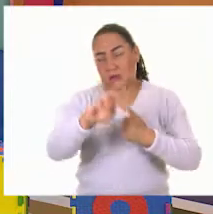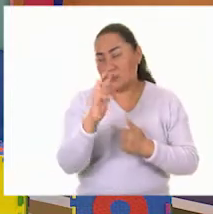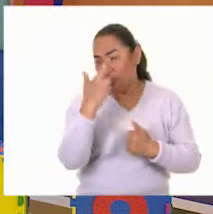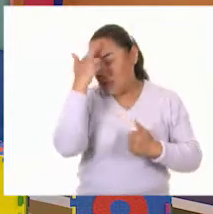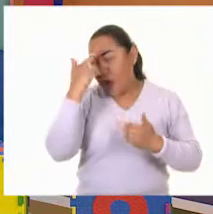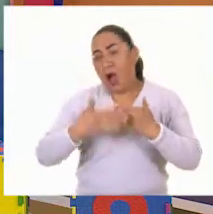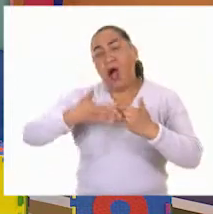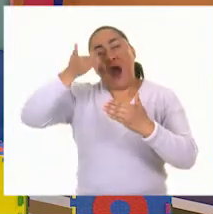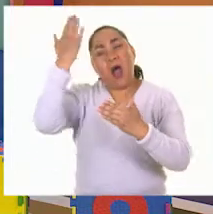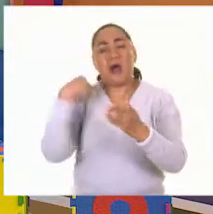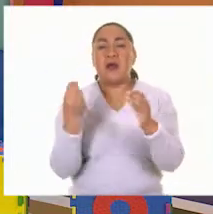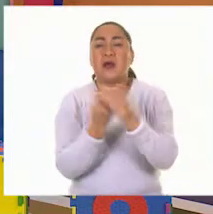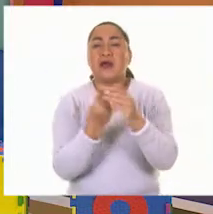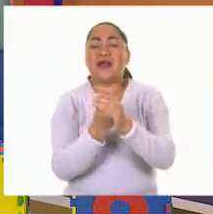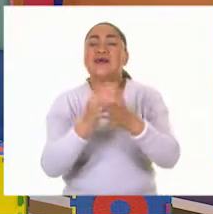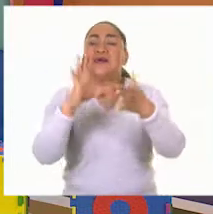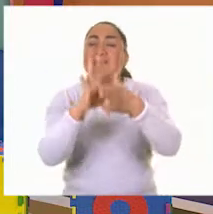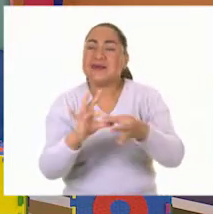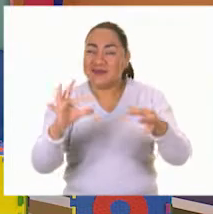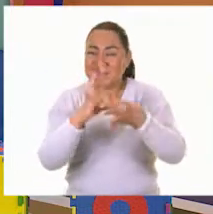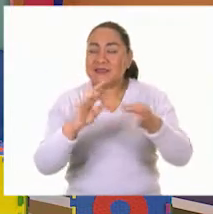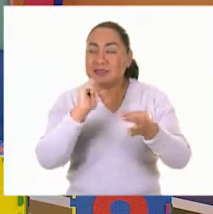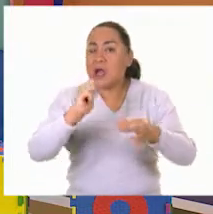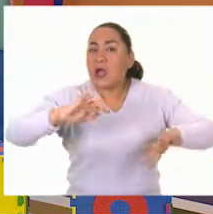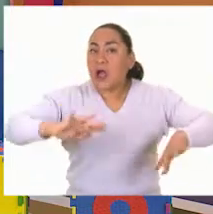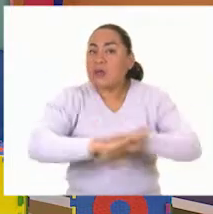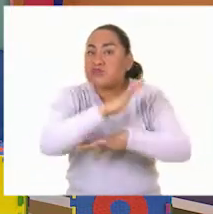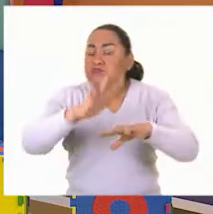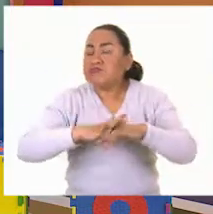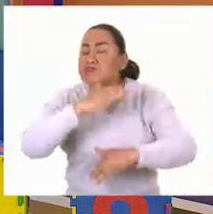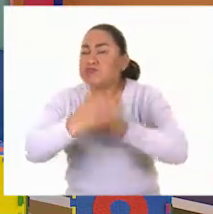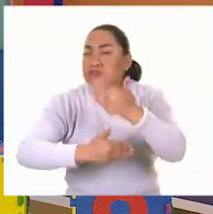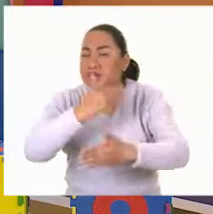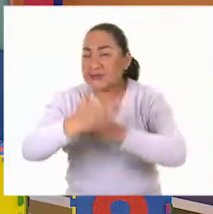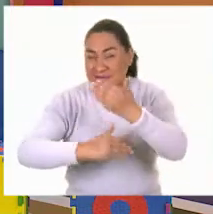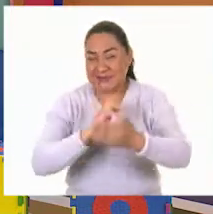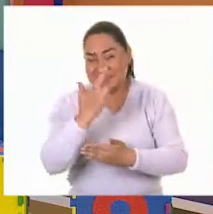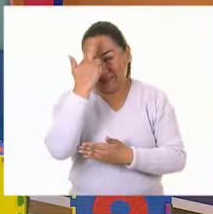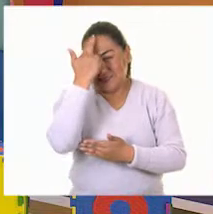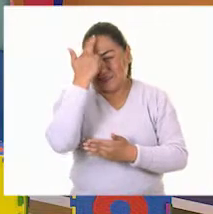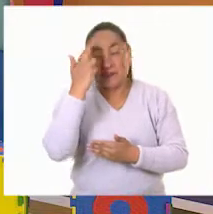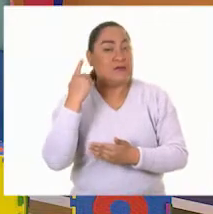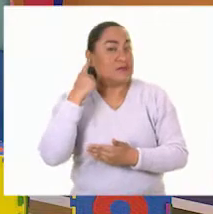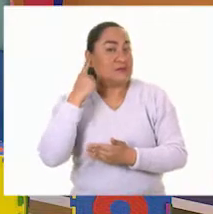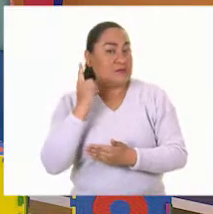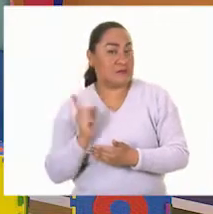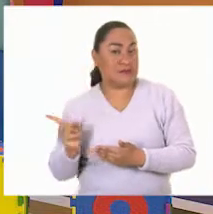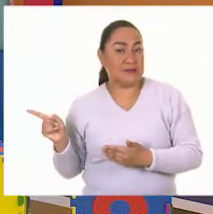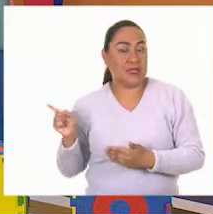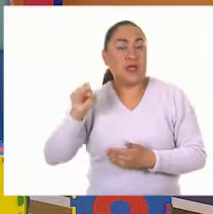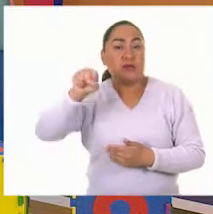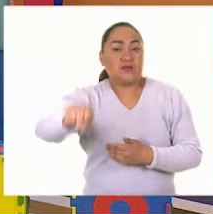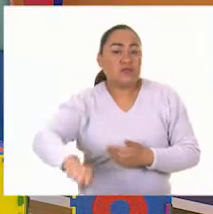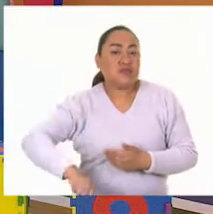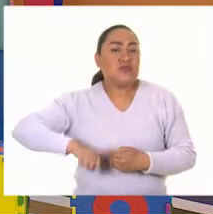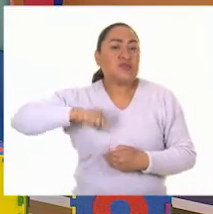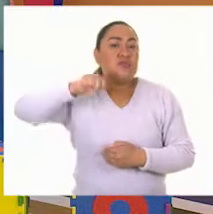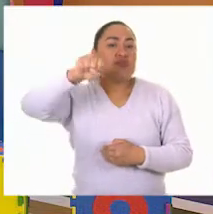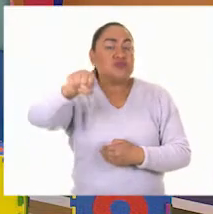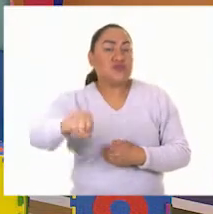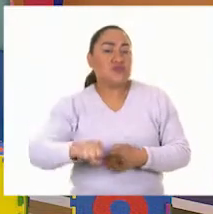clase, cuando hablábamos de la revolución, les contaba que con el fonógrafo podían estar escuchando música a las personas?